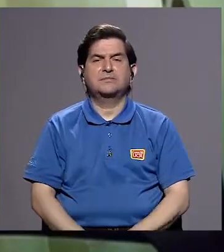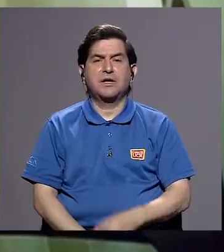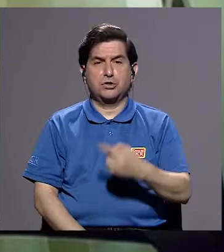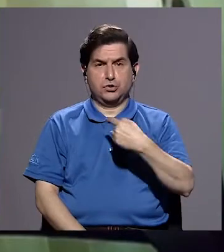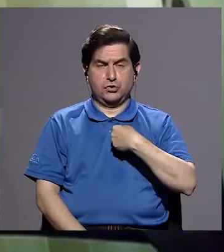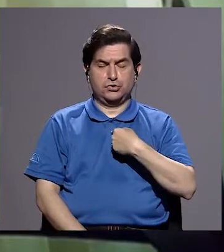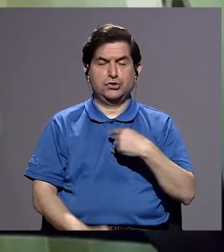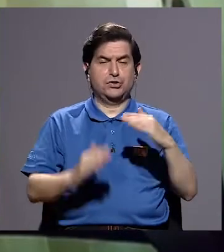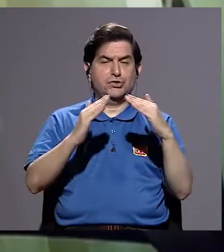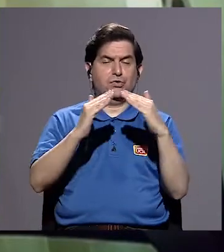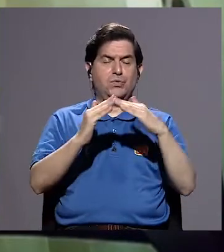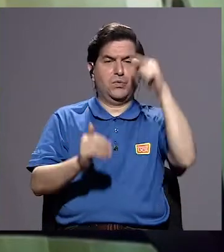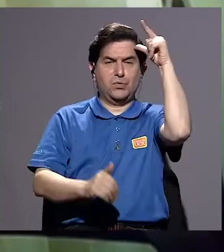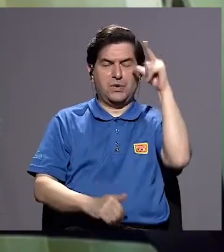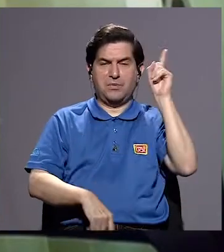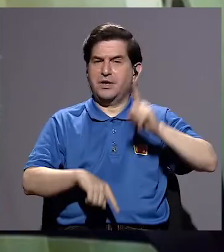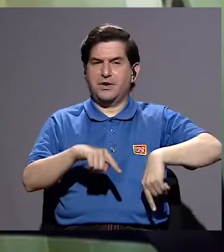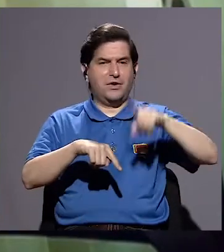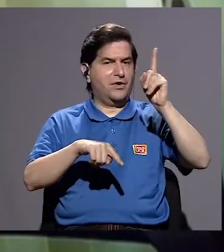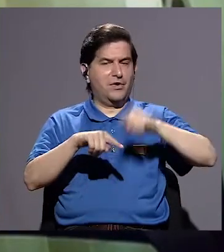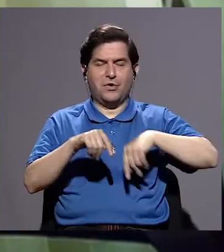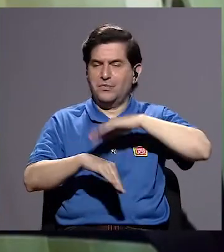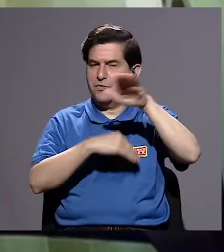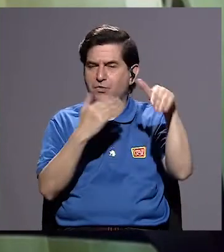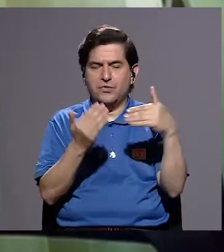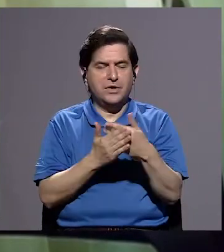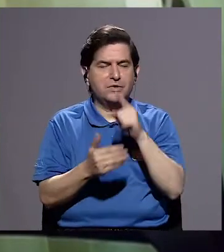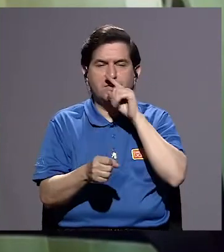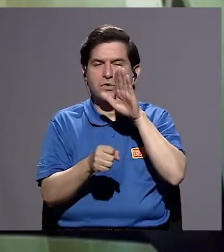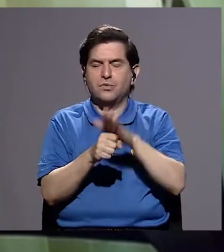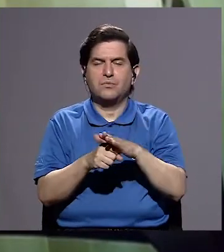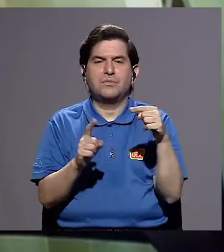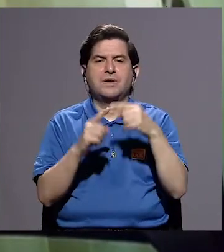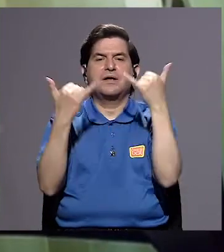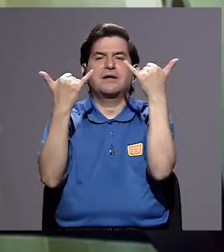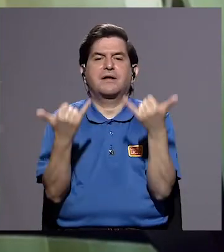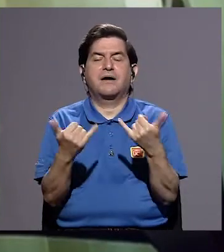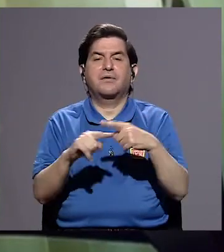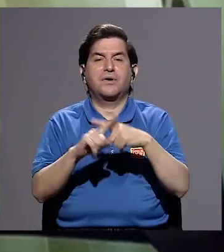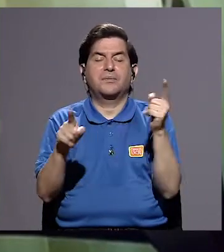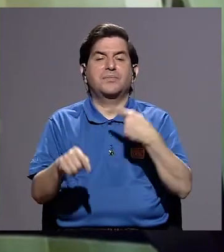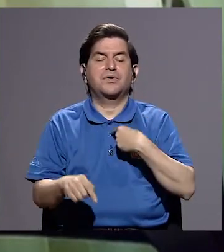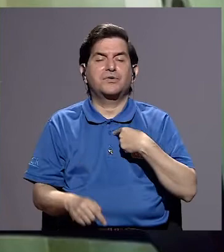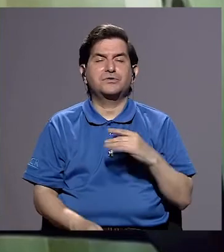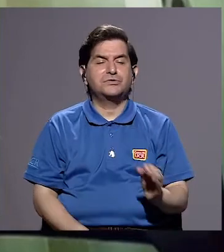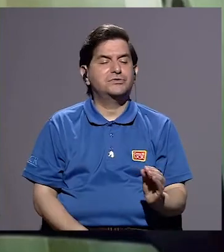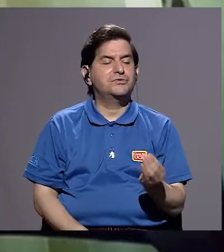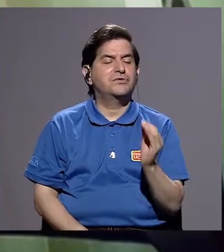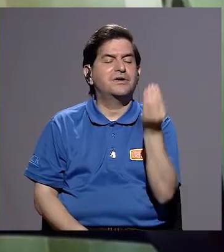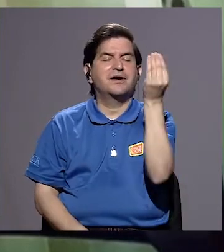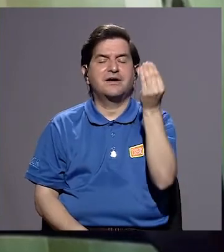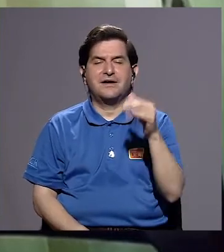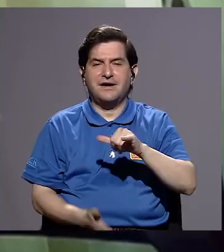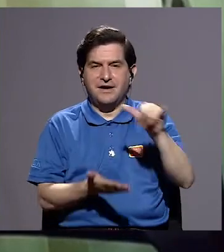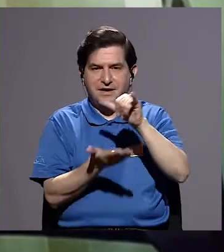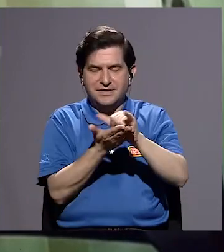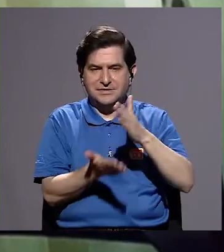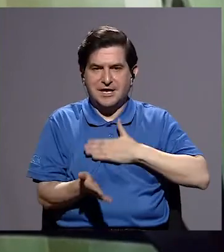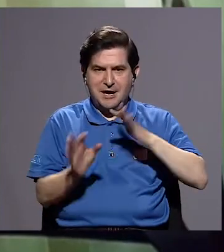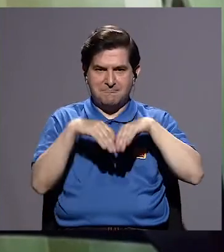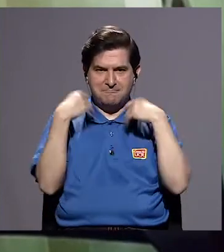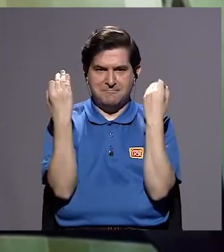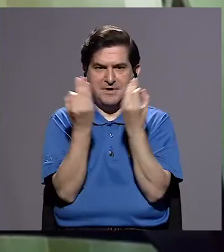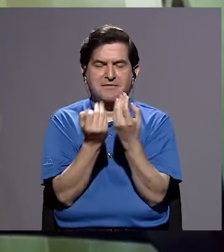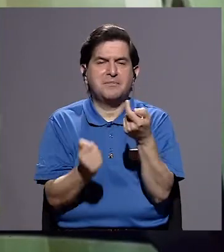hubiera estado en Limón, tal vez no hubiera conseguido todo lo que conseguí ahora. Pero como yo me crié en San José, la familia